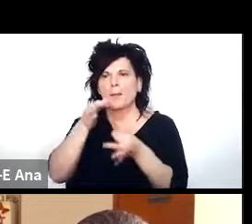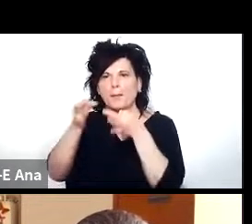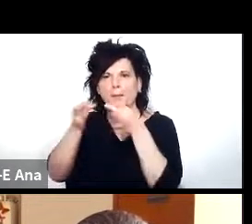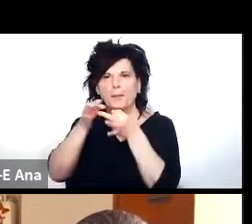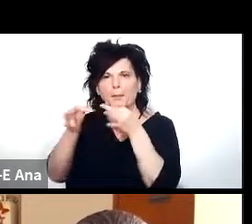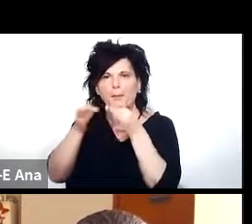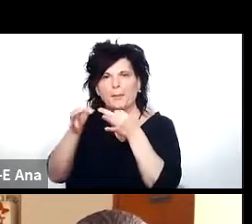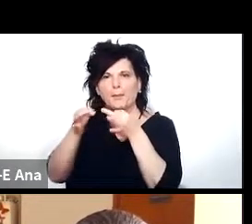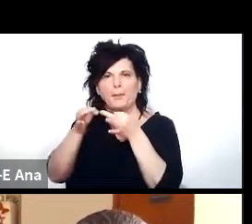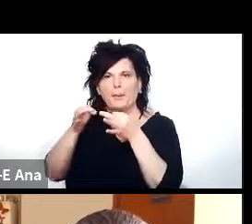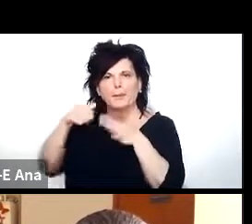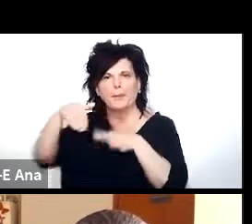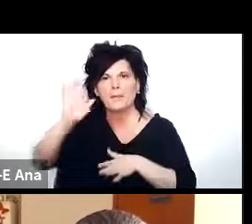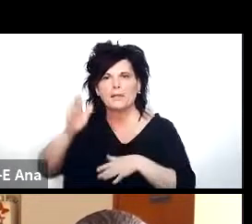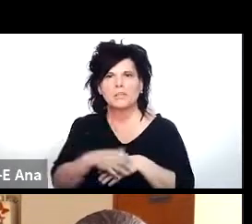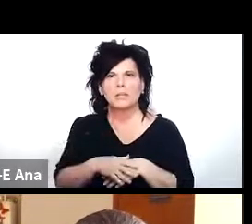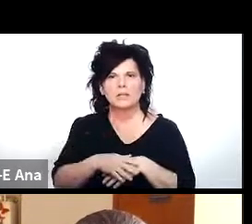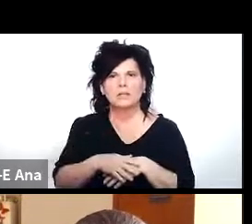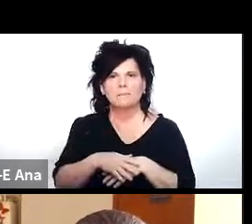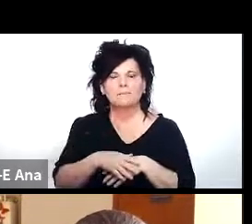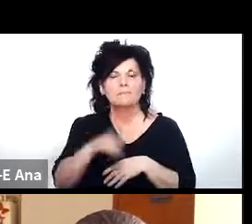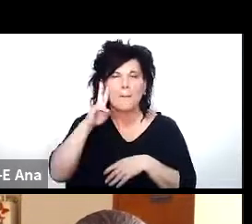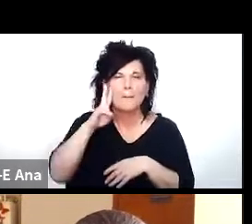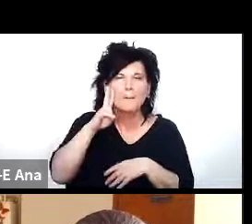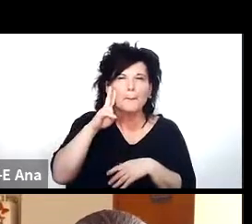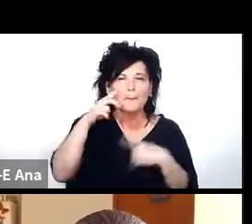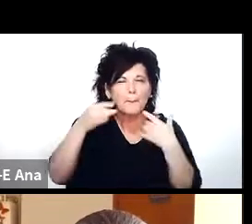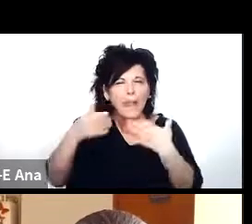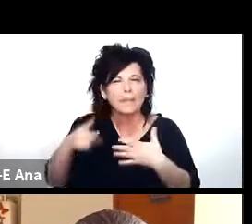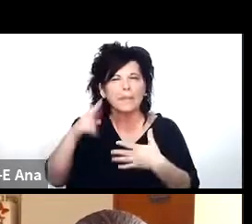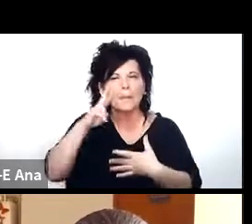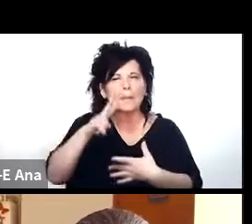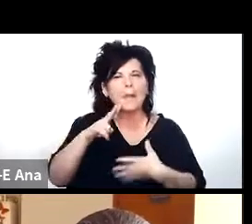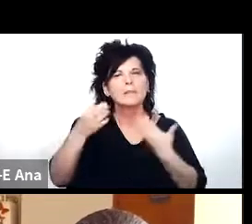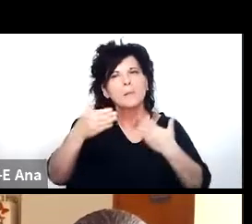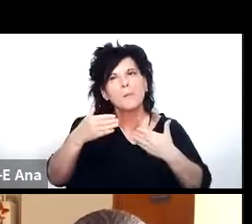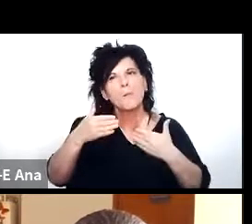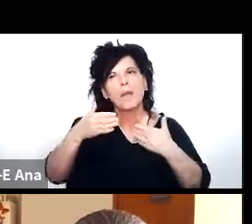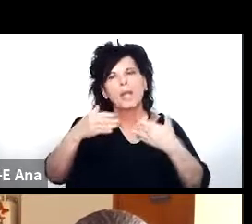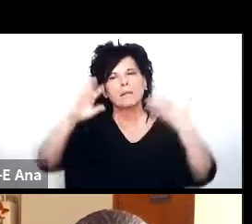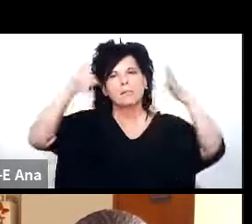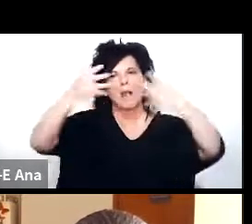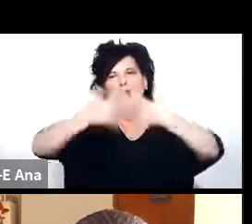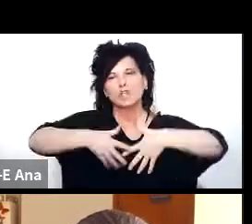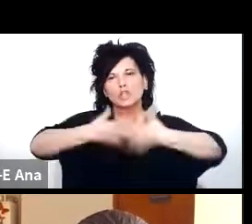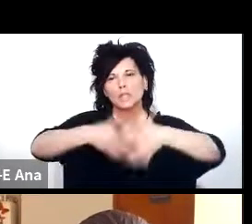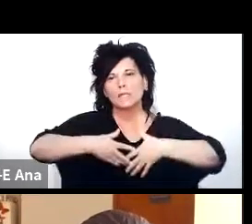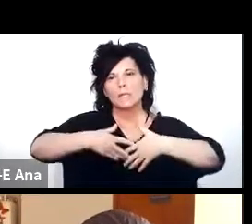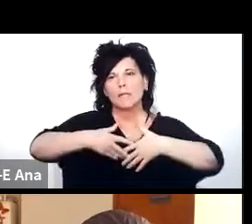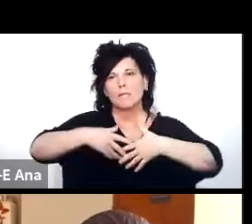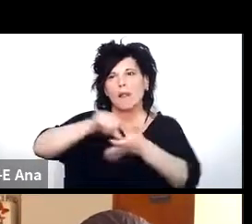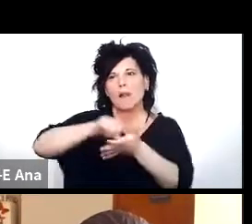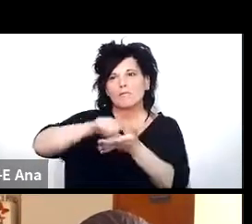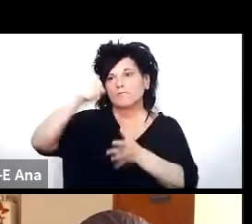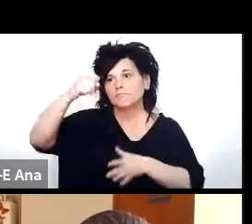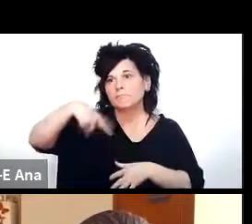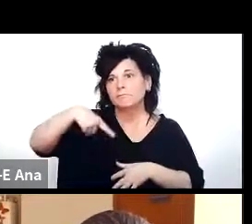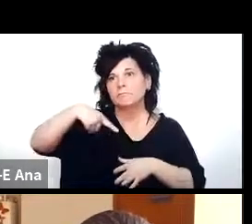haciendo investigaciones para ver si hay o si se puede desarrollar un ecosistema local o se va